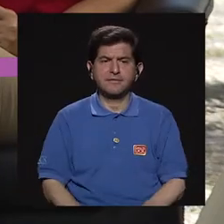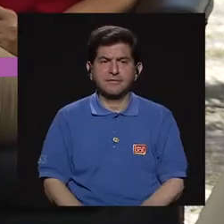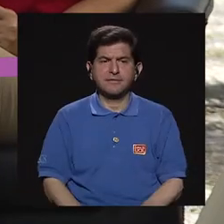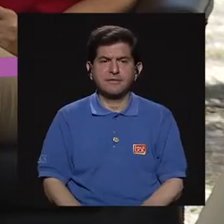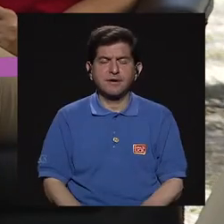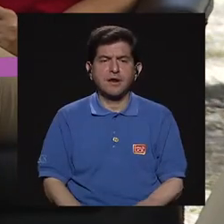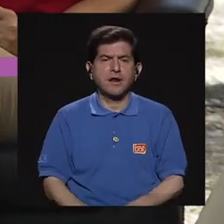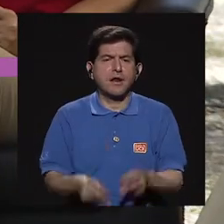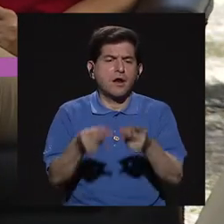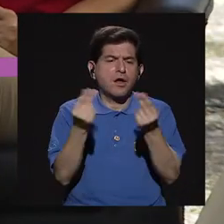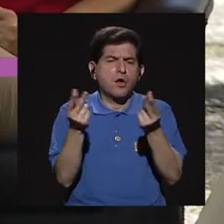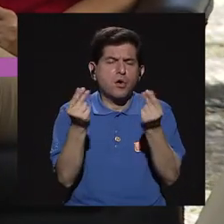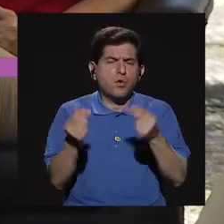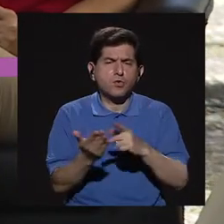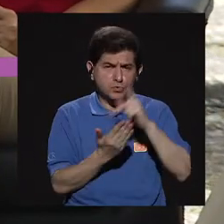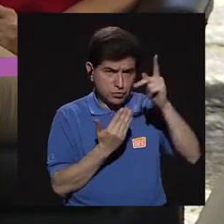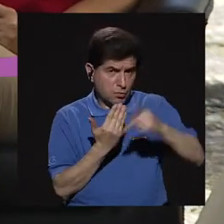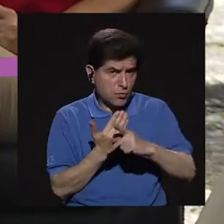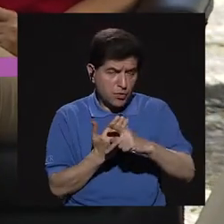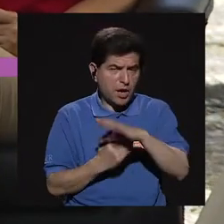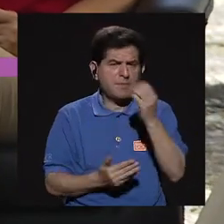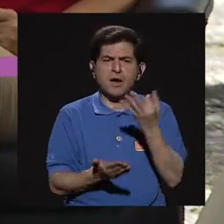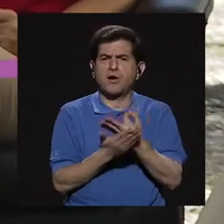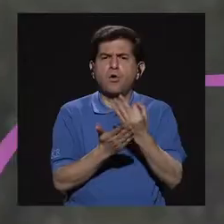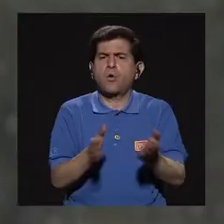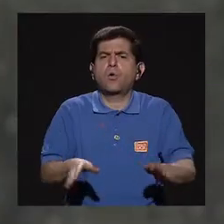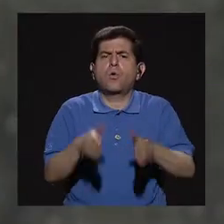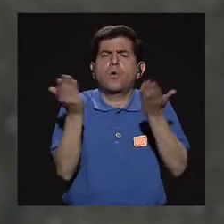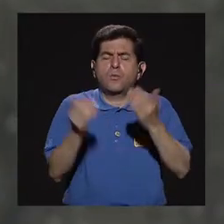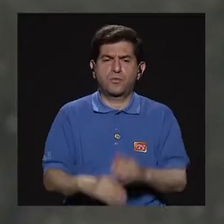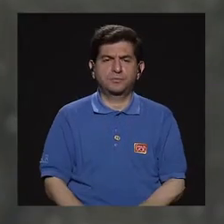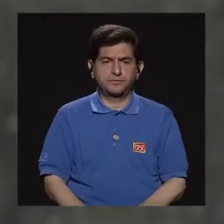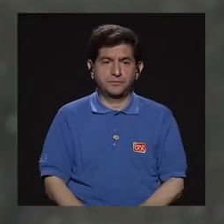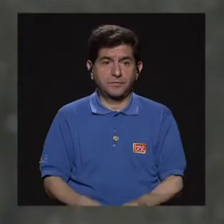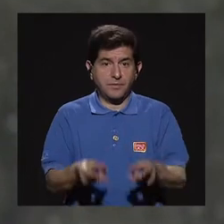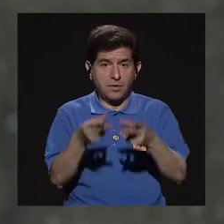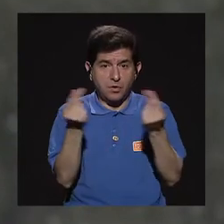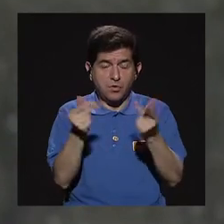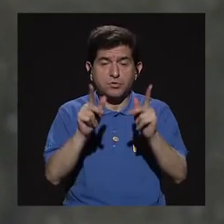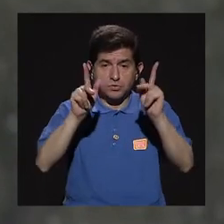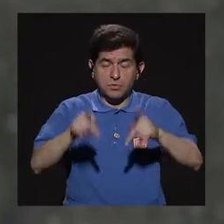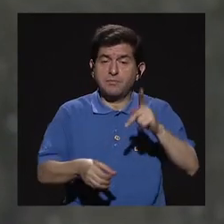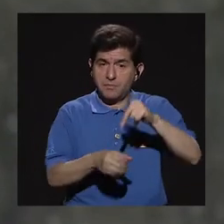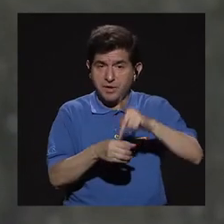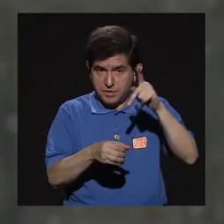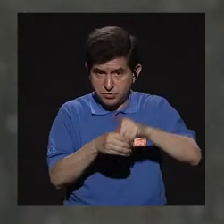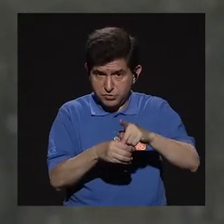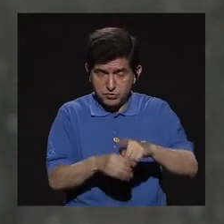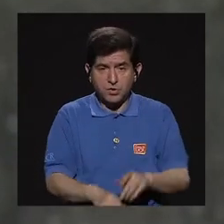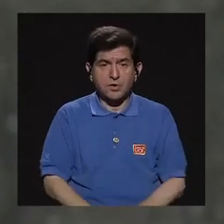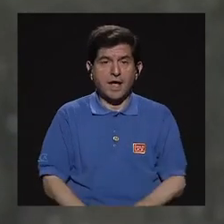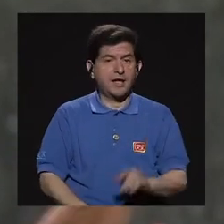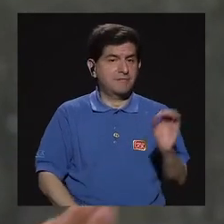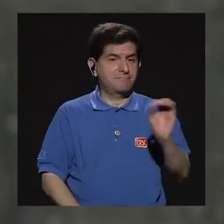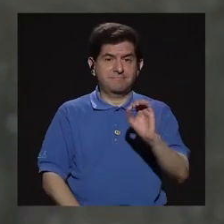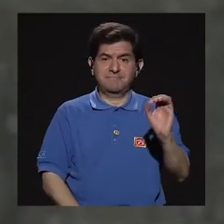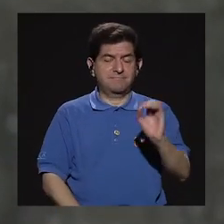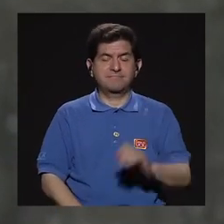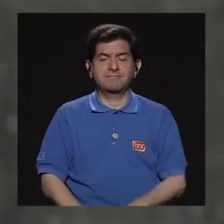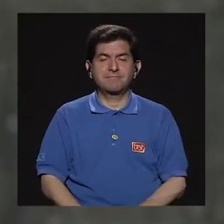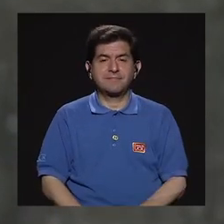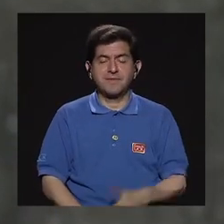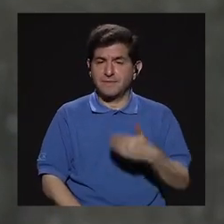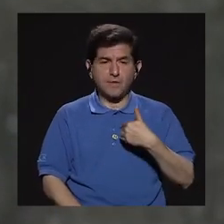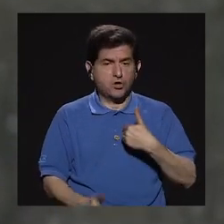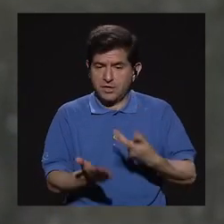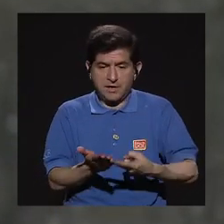¿Qué costo tiene el programa y cómo se financia ese programa? Ok, el costo para los participantes es nulo, o sea, no